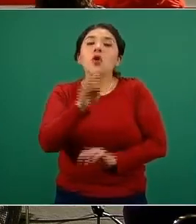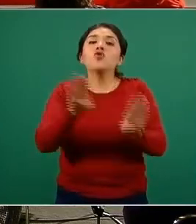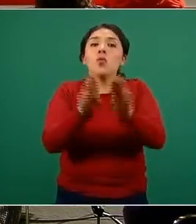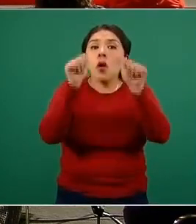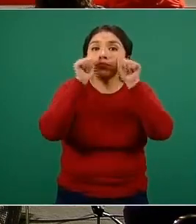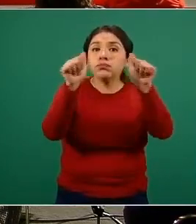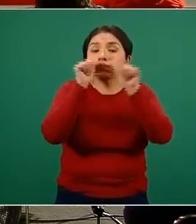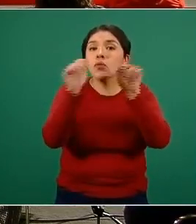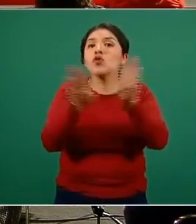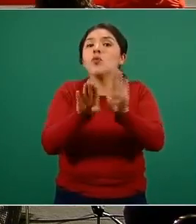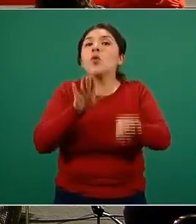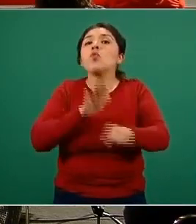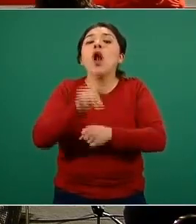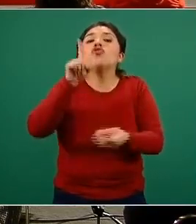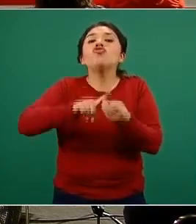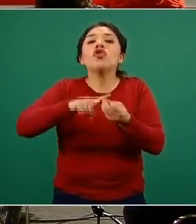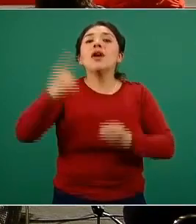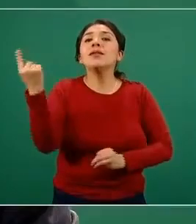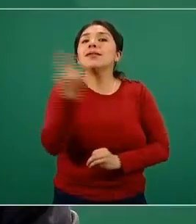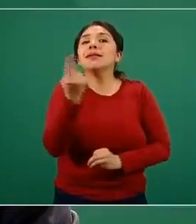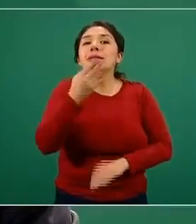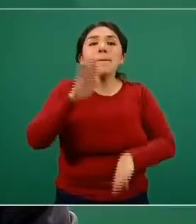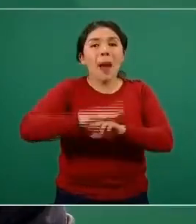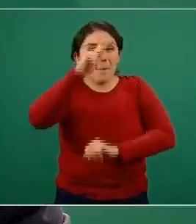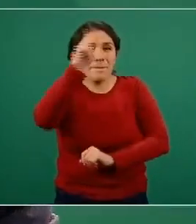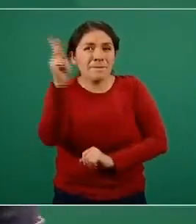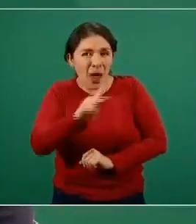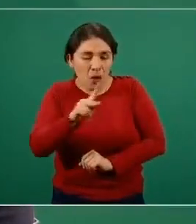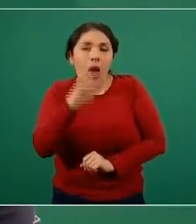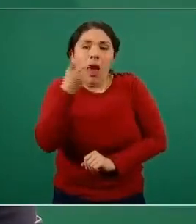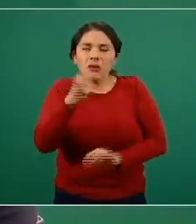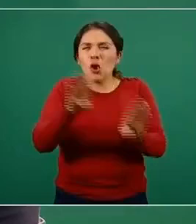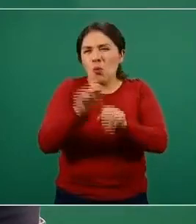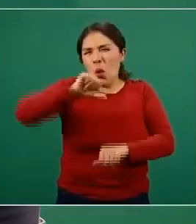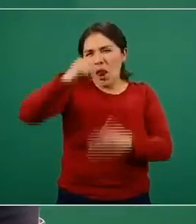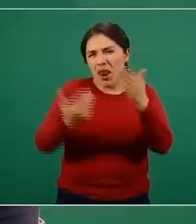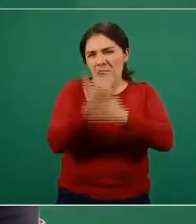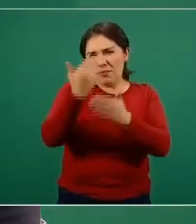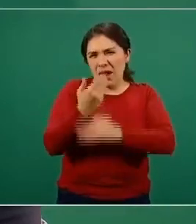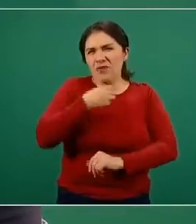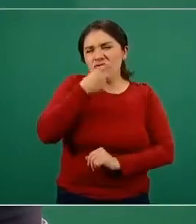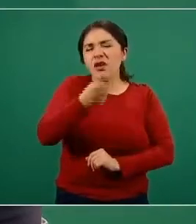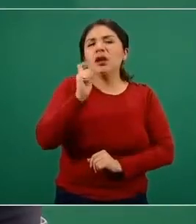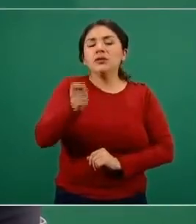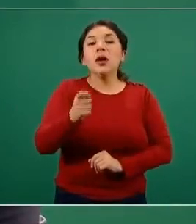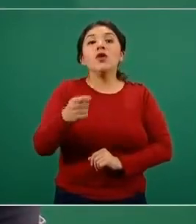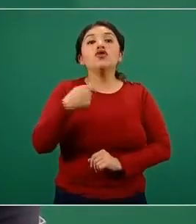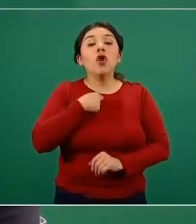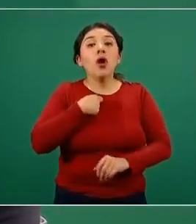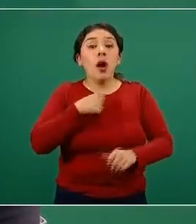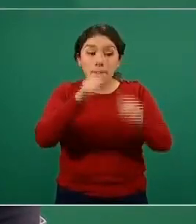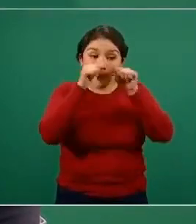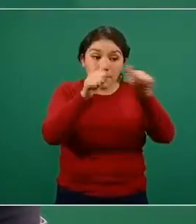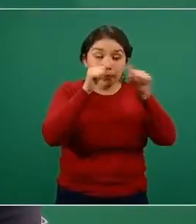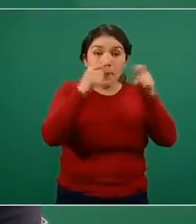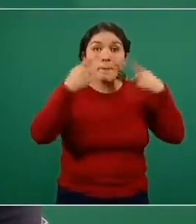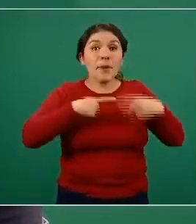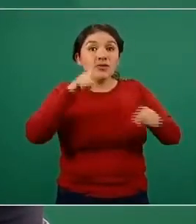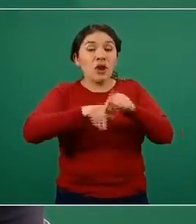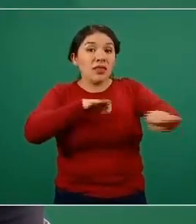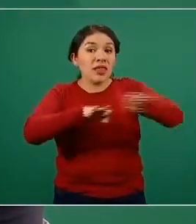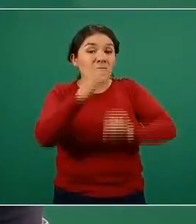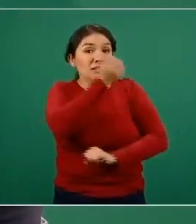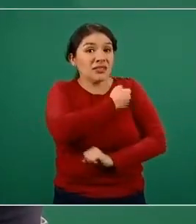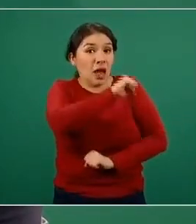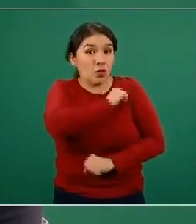criterios epidemiológicos, como decíamos esta mañana y lo hemos comentado, vamos a trabajar para el personal de salud, para